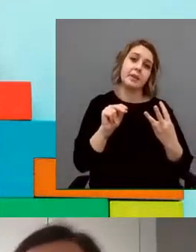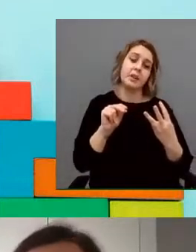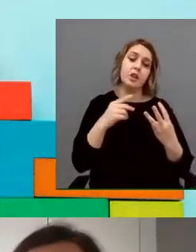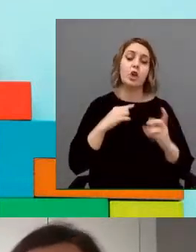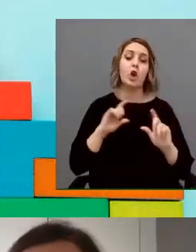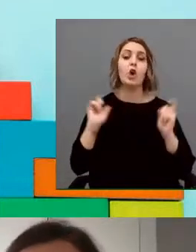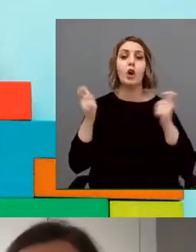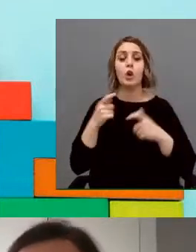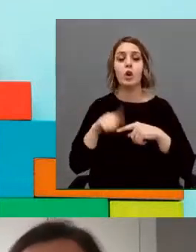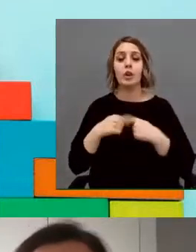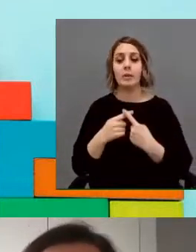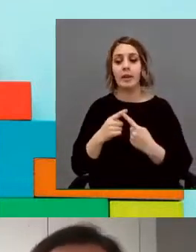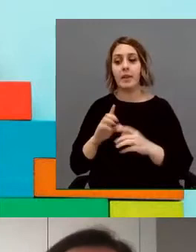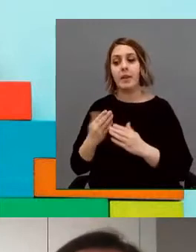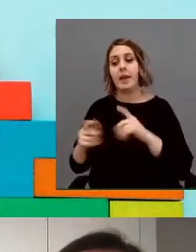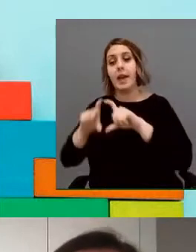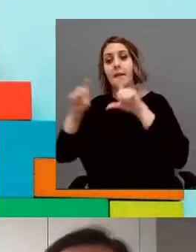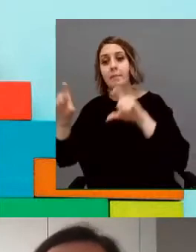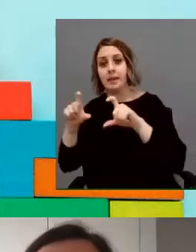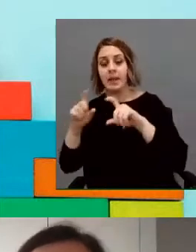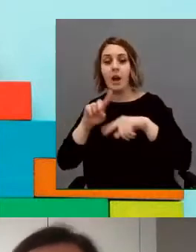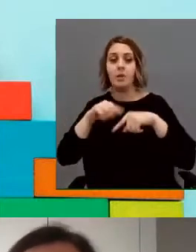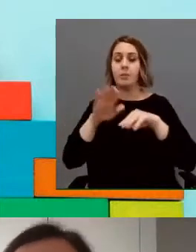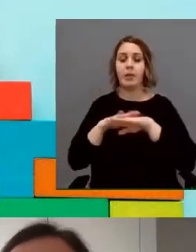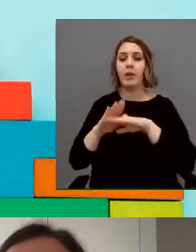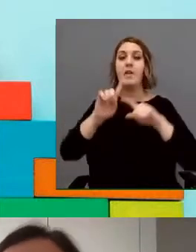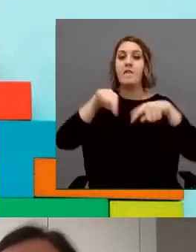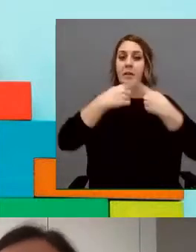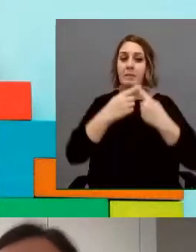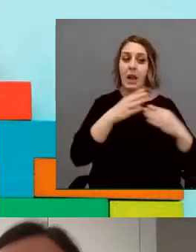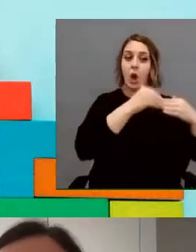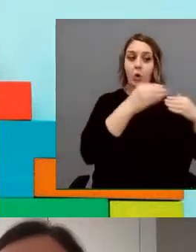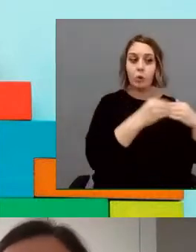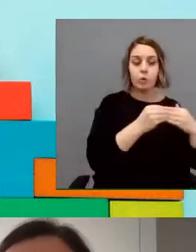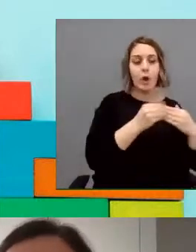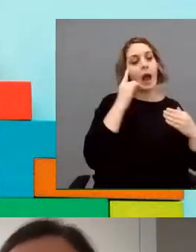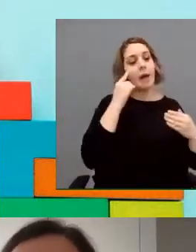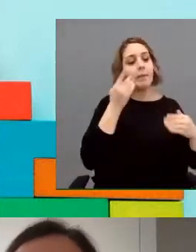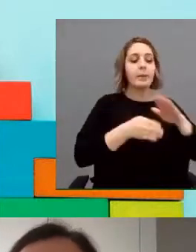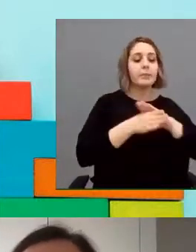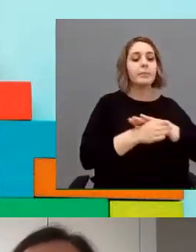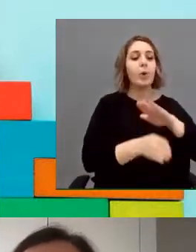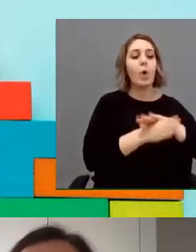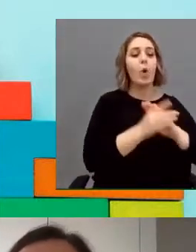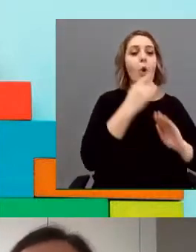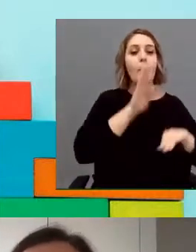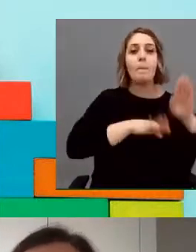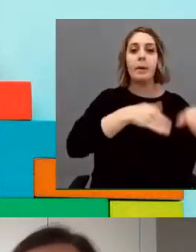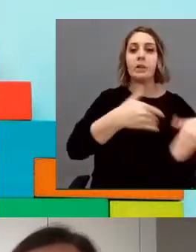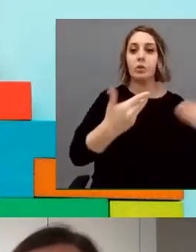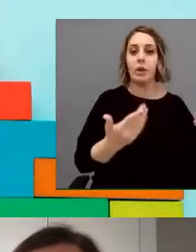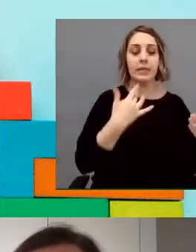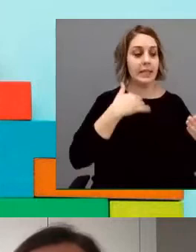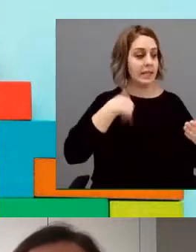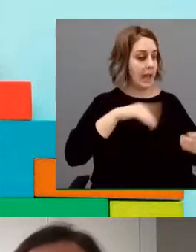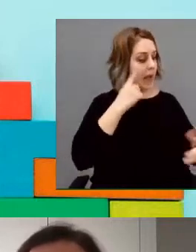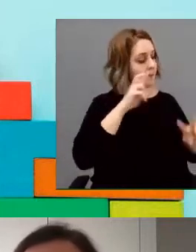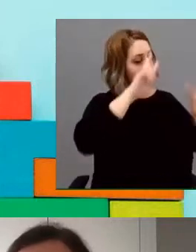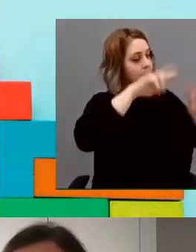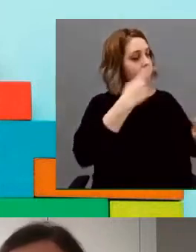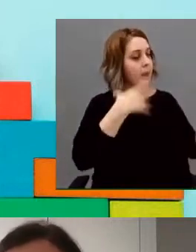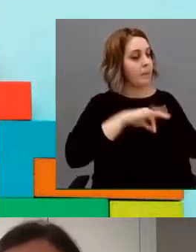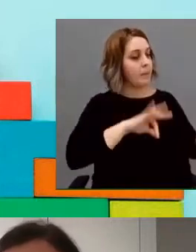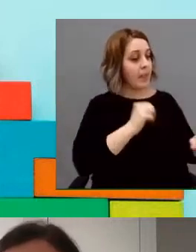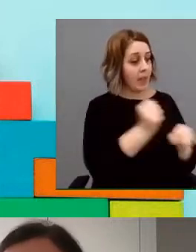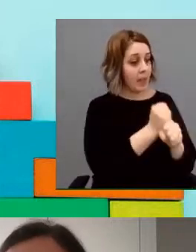para ver qué itinerario seguir y continuar formándose. Si ya está preparado para realizar una búsqueda activa de